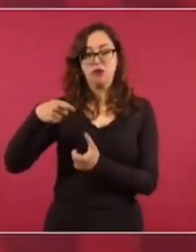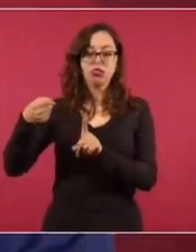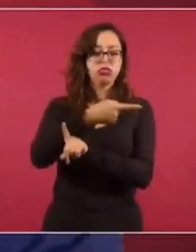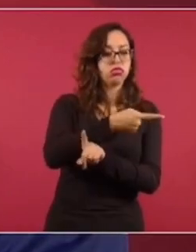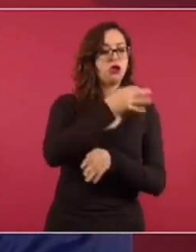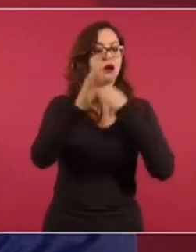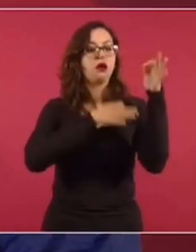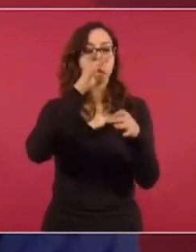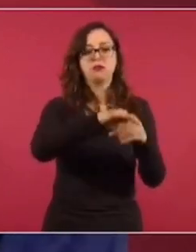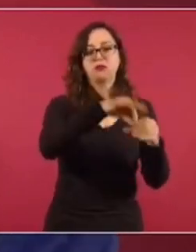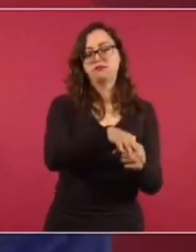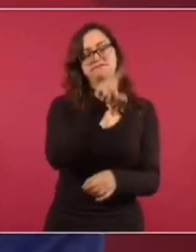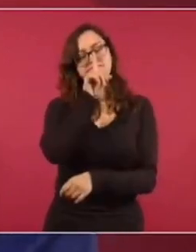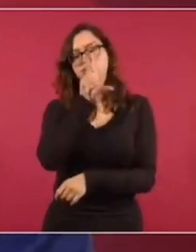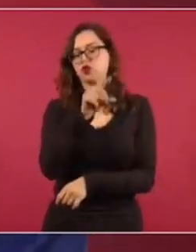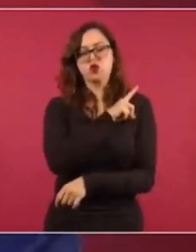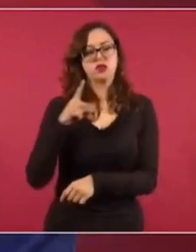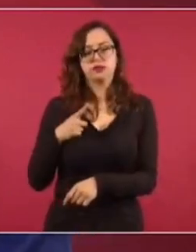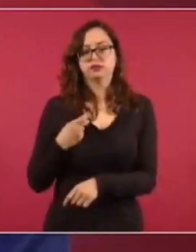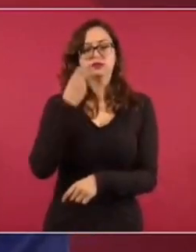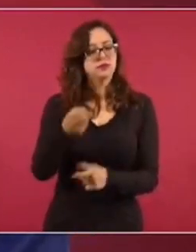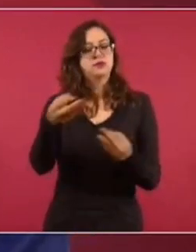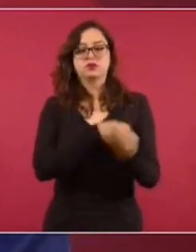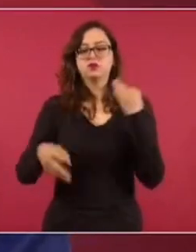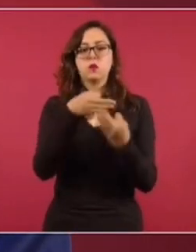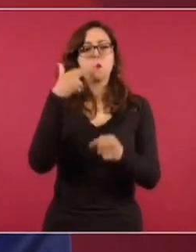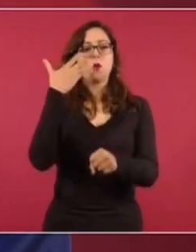para favorecer a ningún partido ni a ningún candidato.